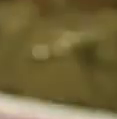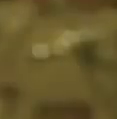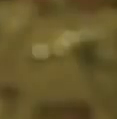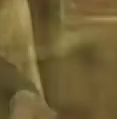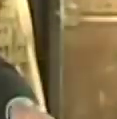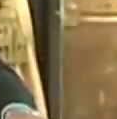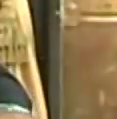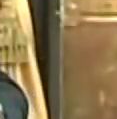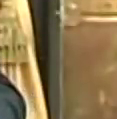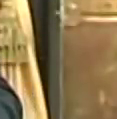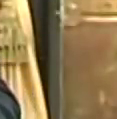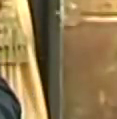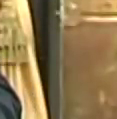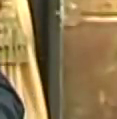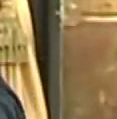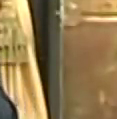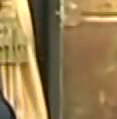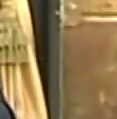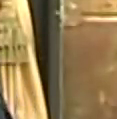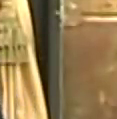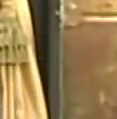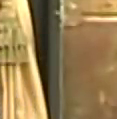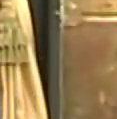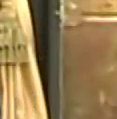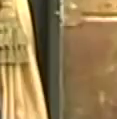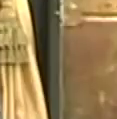Igualmente se han sacado su carnet de la patria.